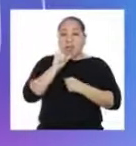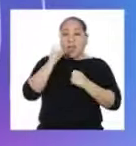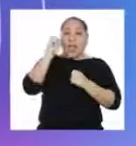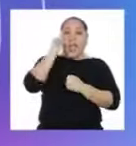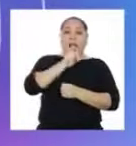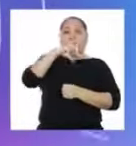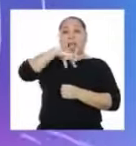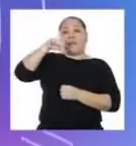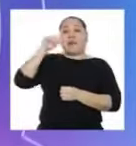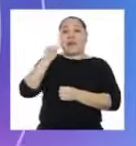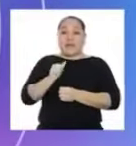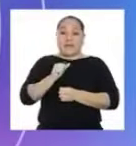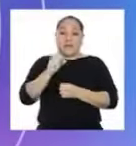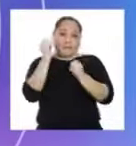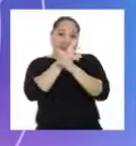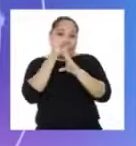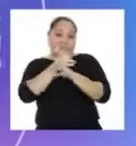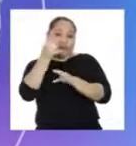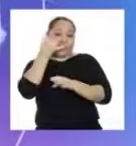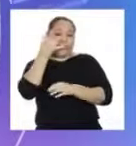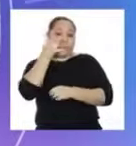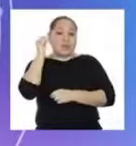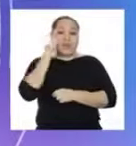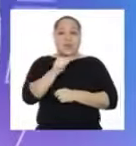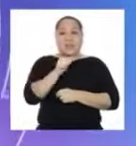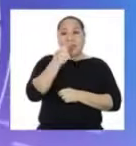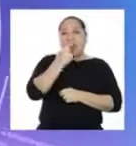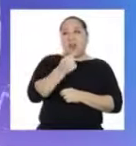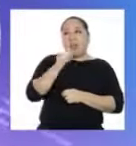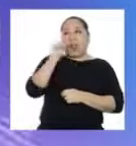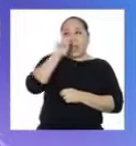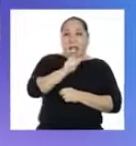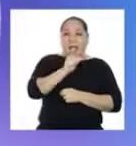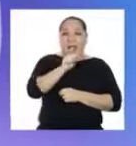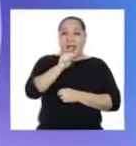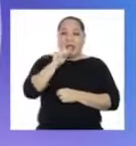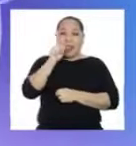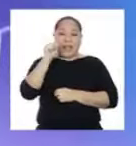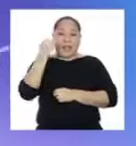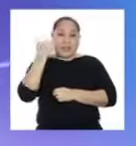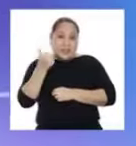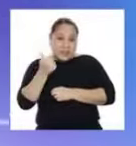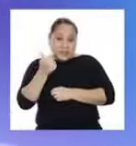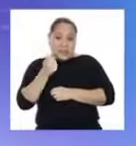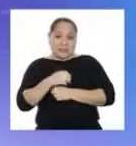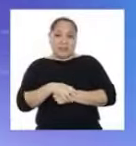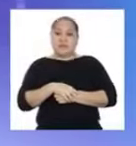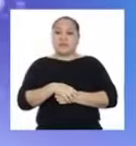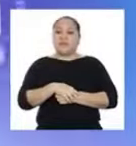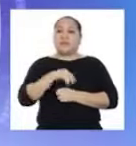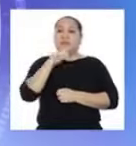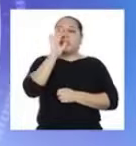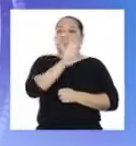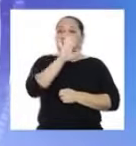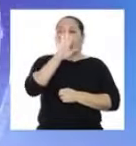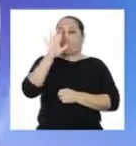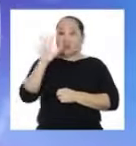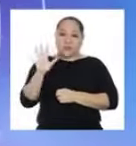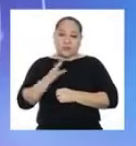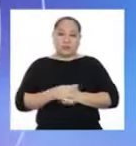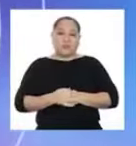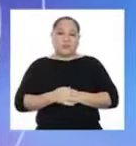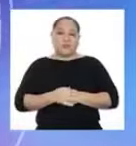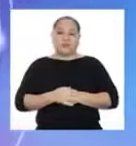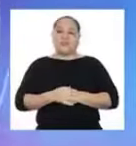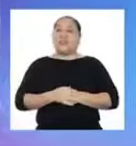la aplicación A para realizar videollamadas. Si cada ícono equivale a 10, entonces necesitaremos cinco